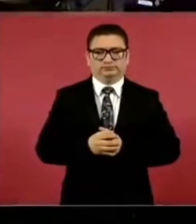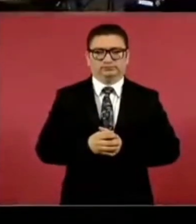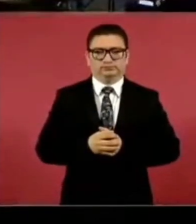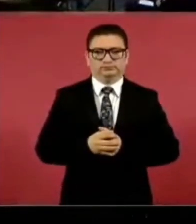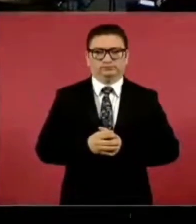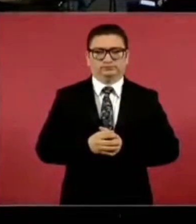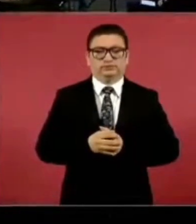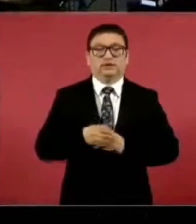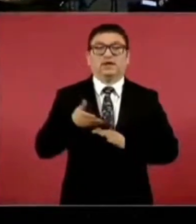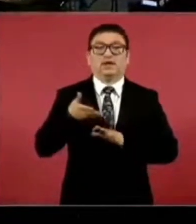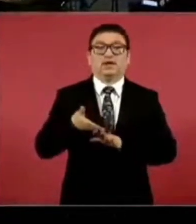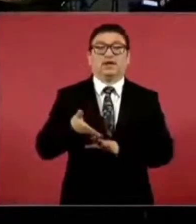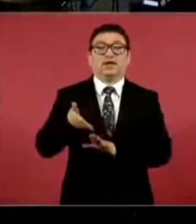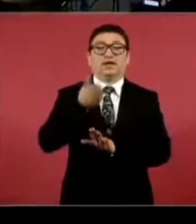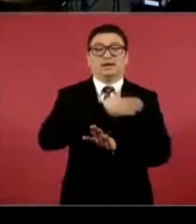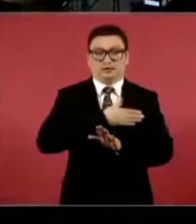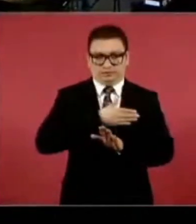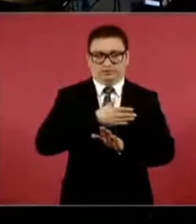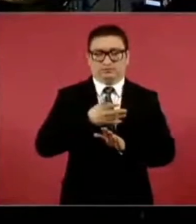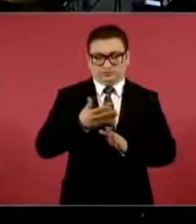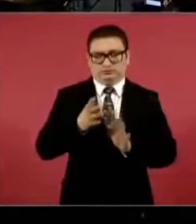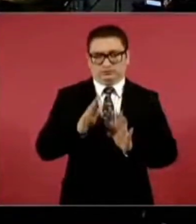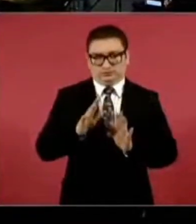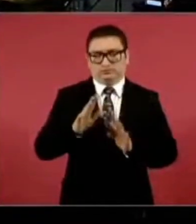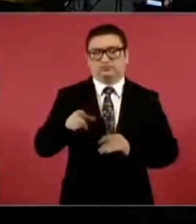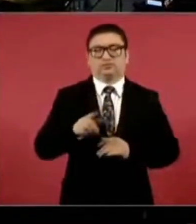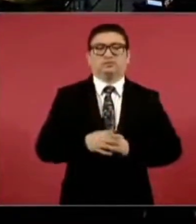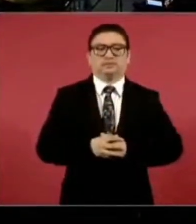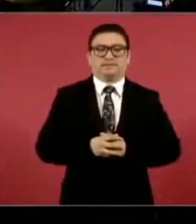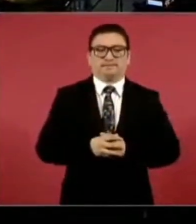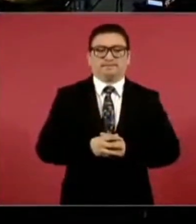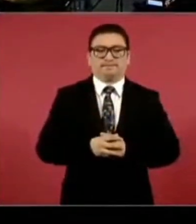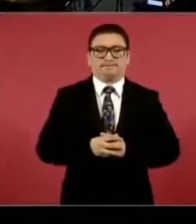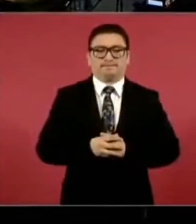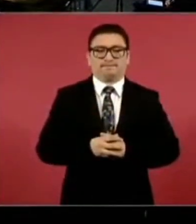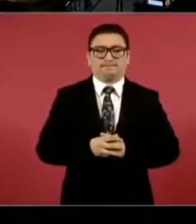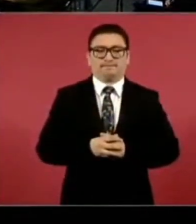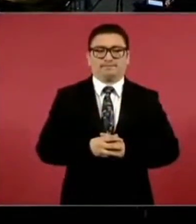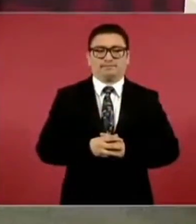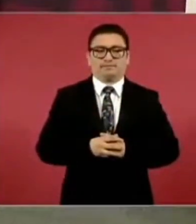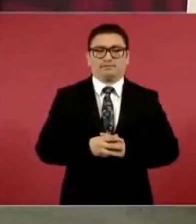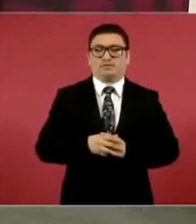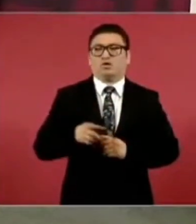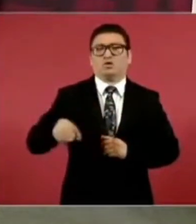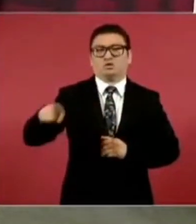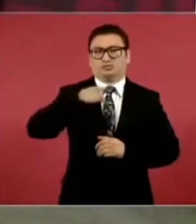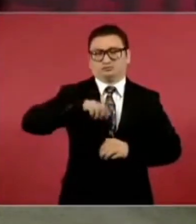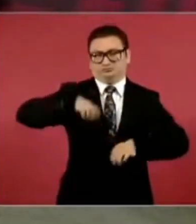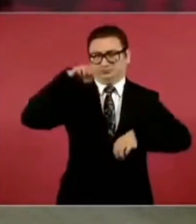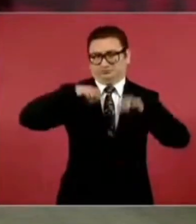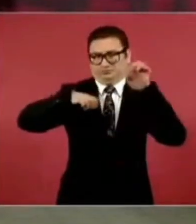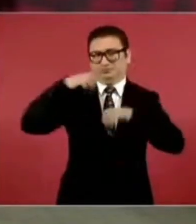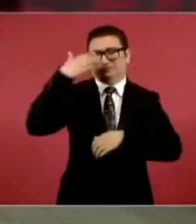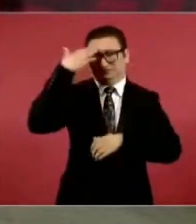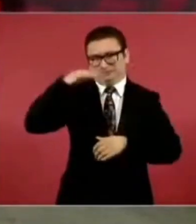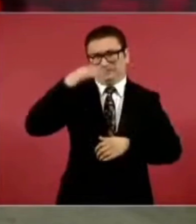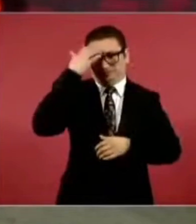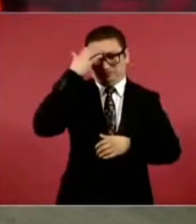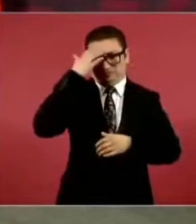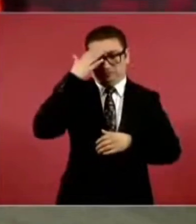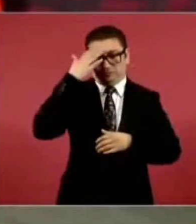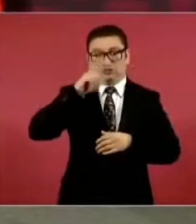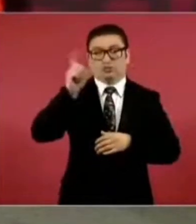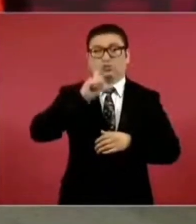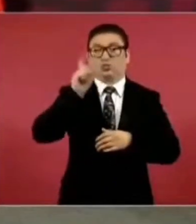antes los que tienen más edad saben que se iba en tren